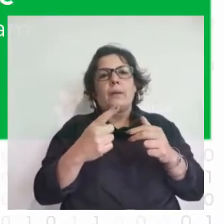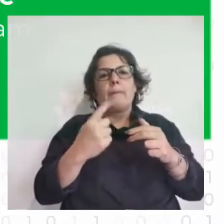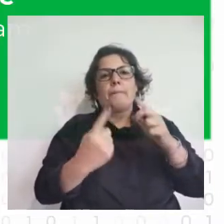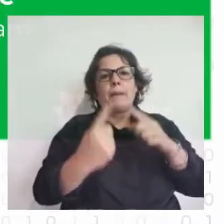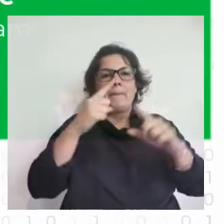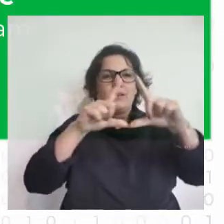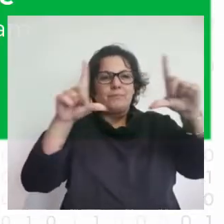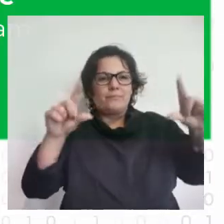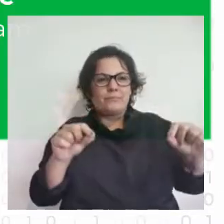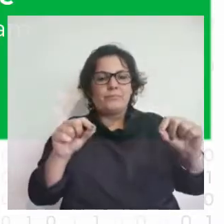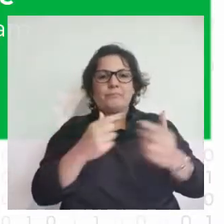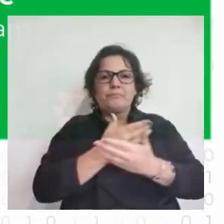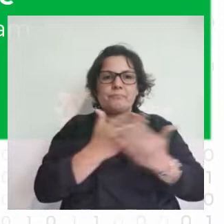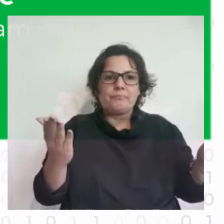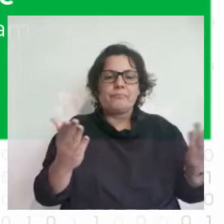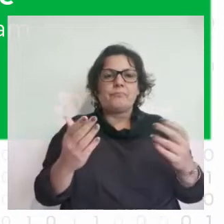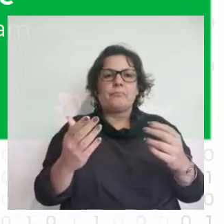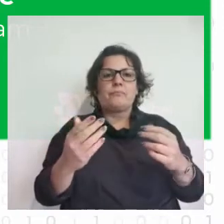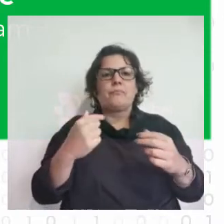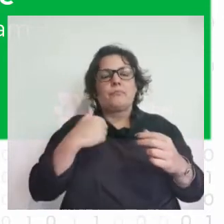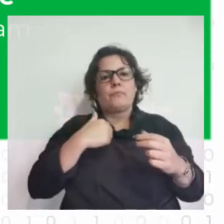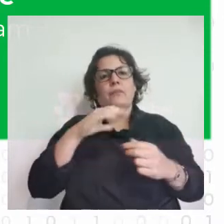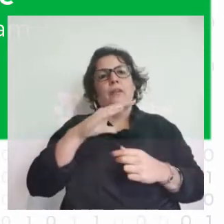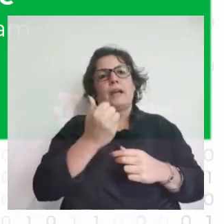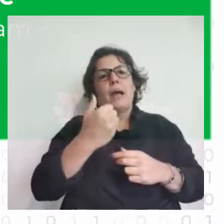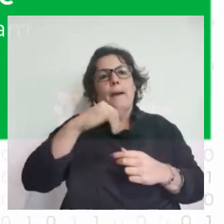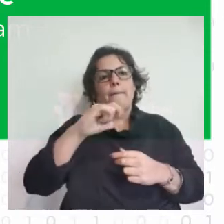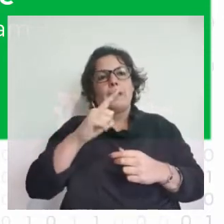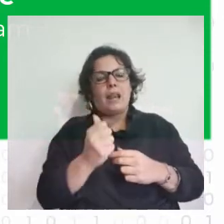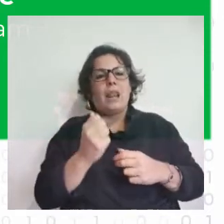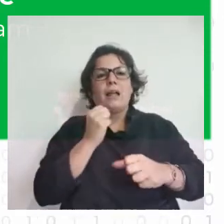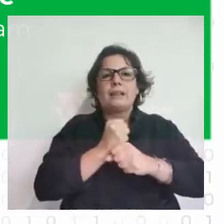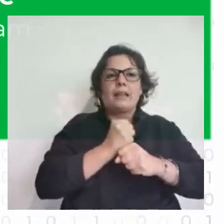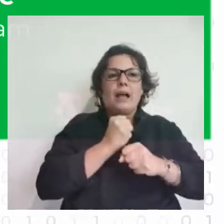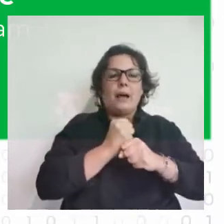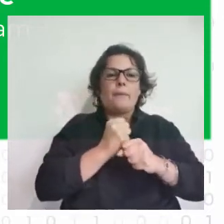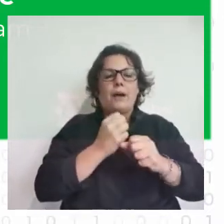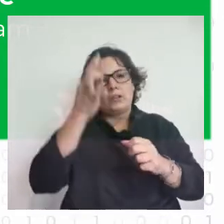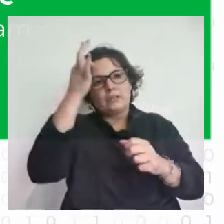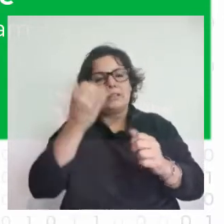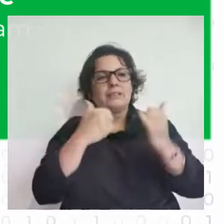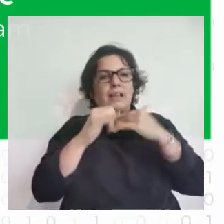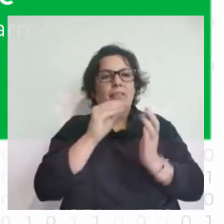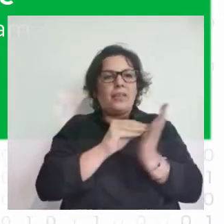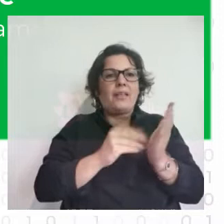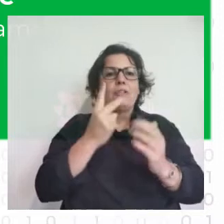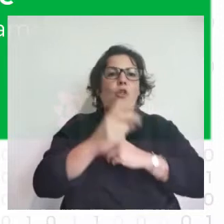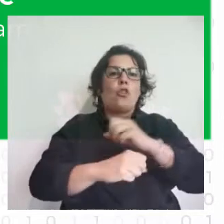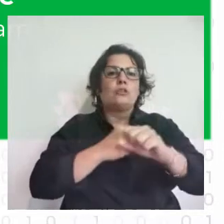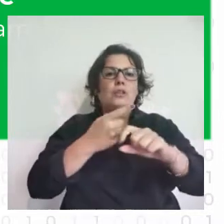antes, vamos a presentarnos. Yo soy Camila Palomeque, trabajo como data scientist hace dos años y medio.